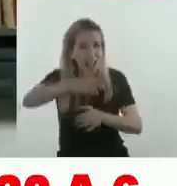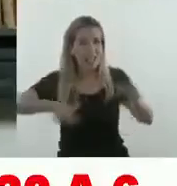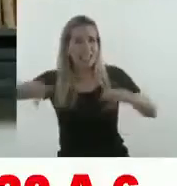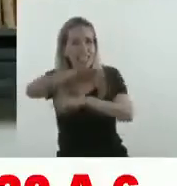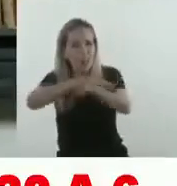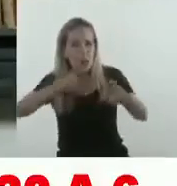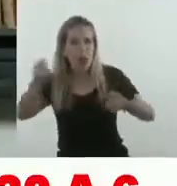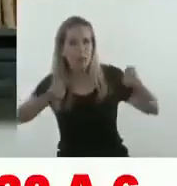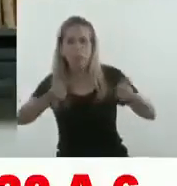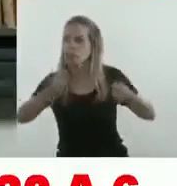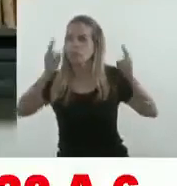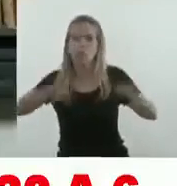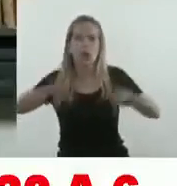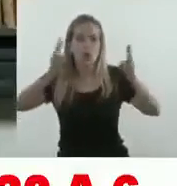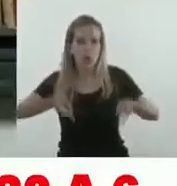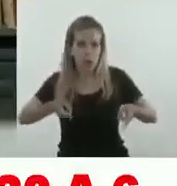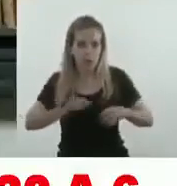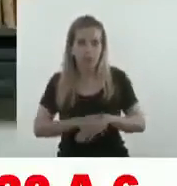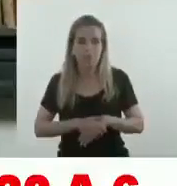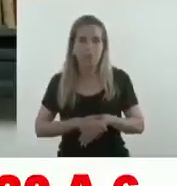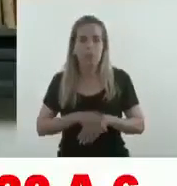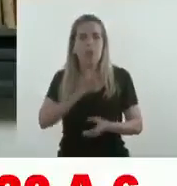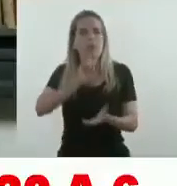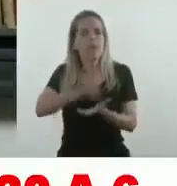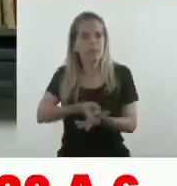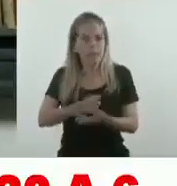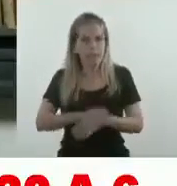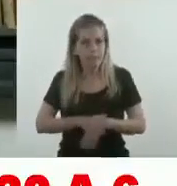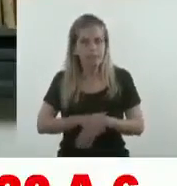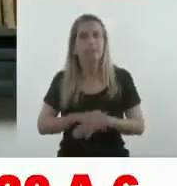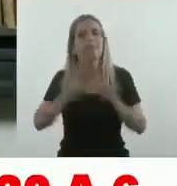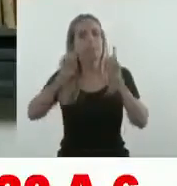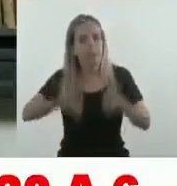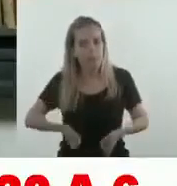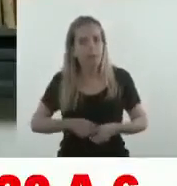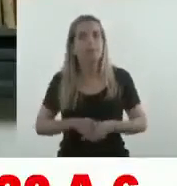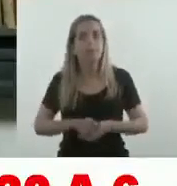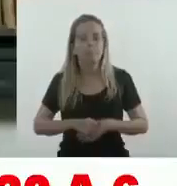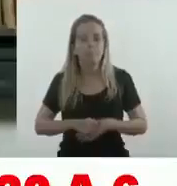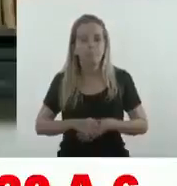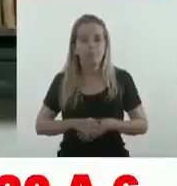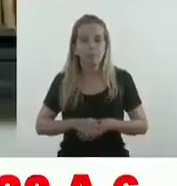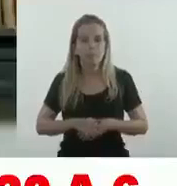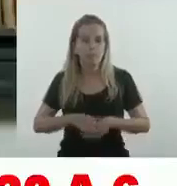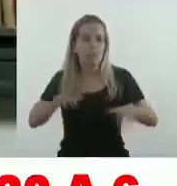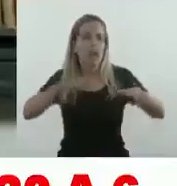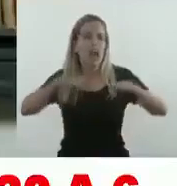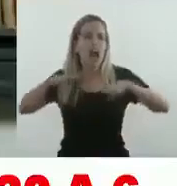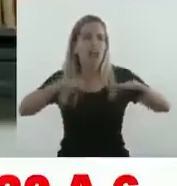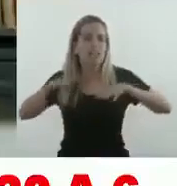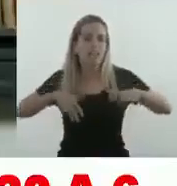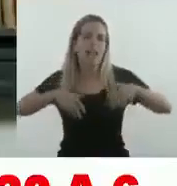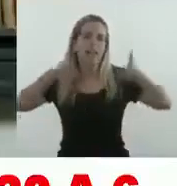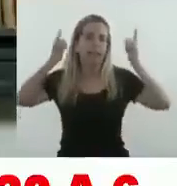He dispuesto que quedan suspendidas todas las actividades